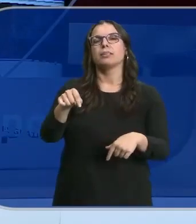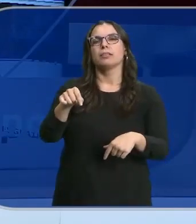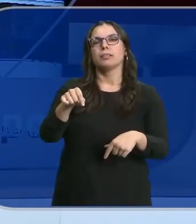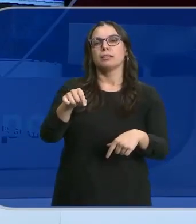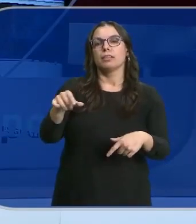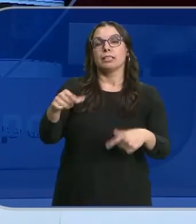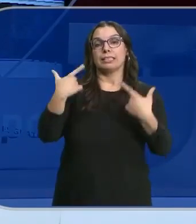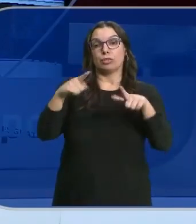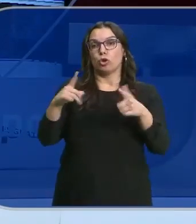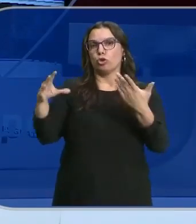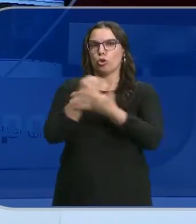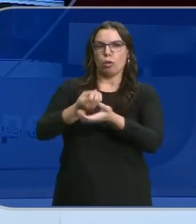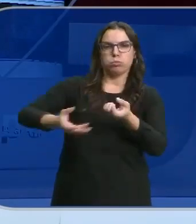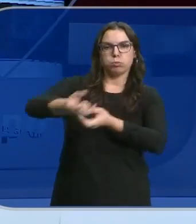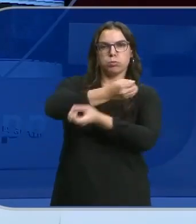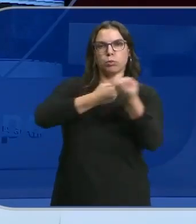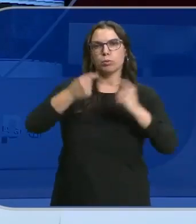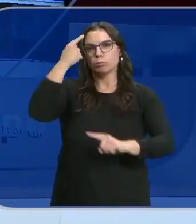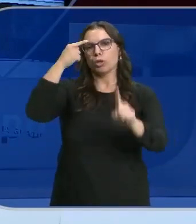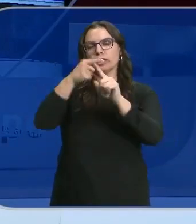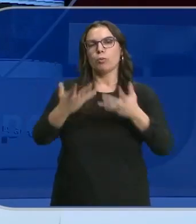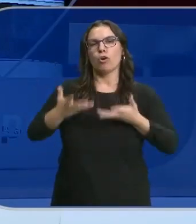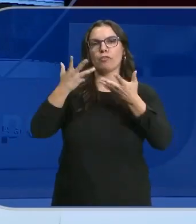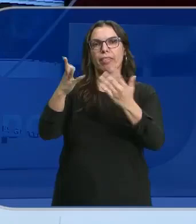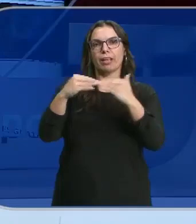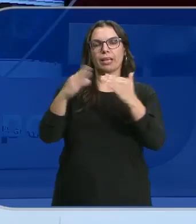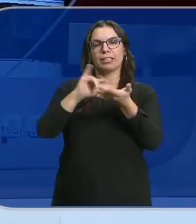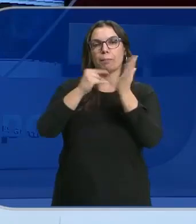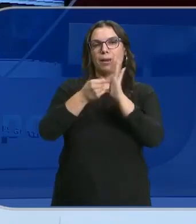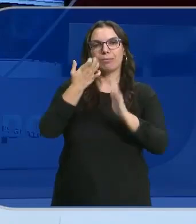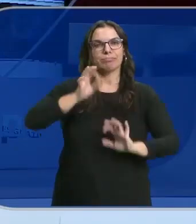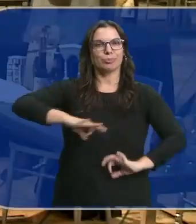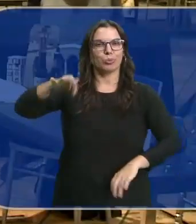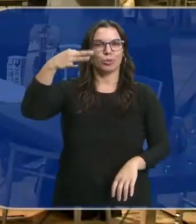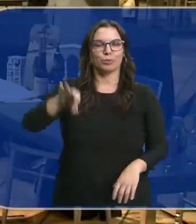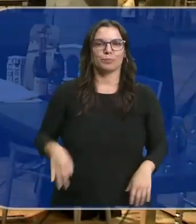todos los actores de este sector con el fin de poder seguir ofreciendo a sus clientes planes únicos.